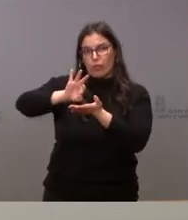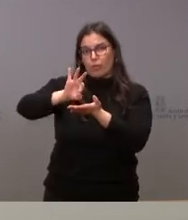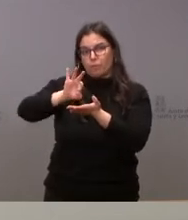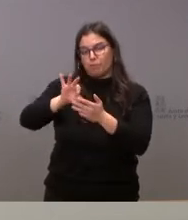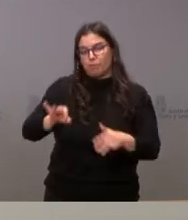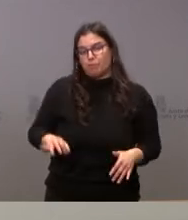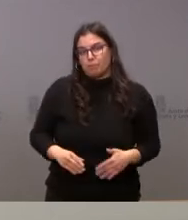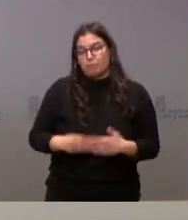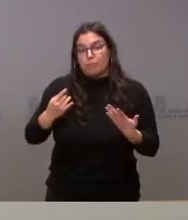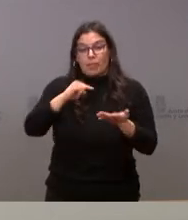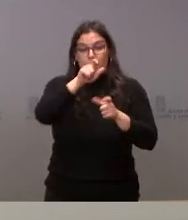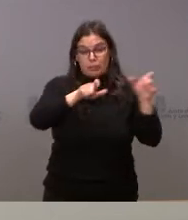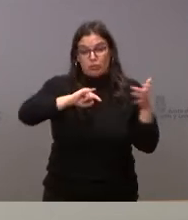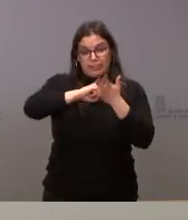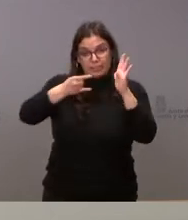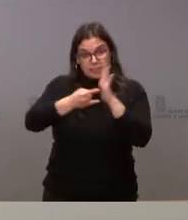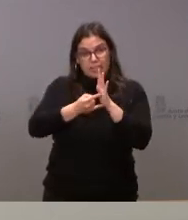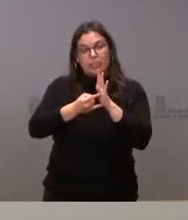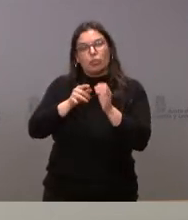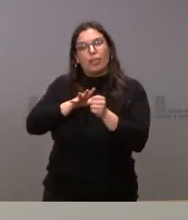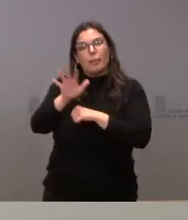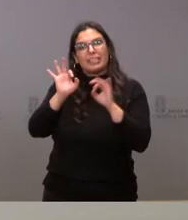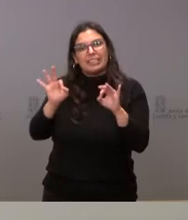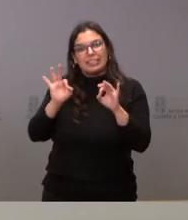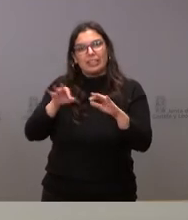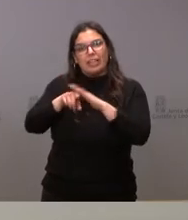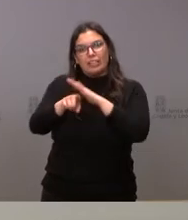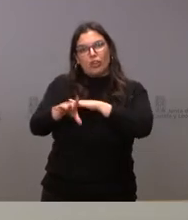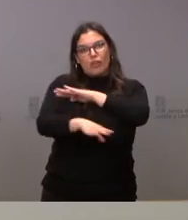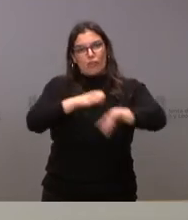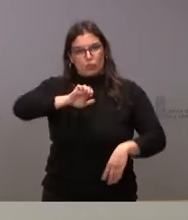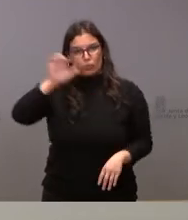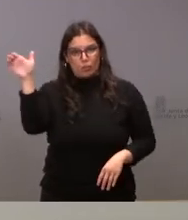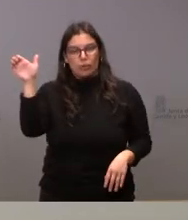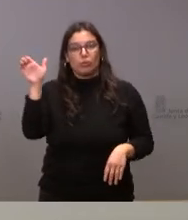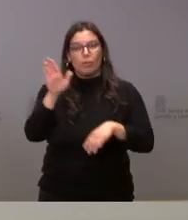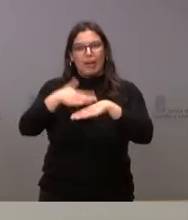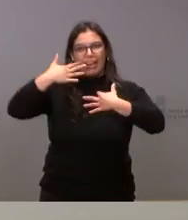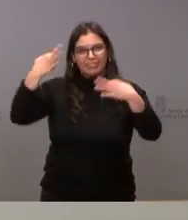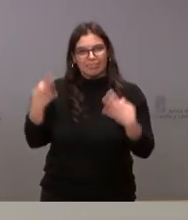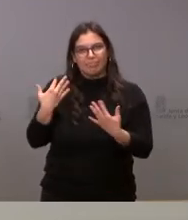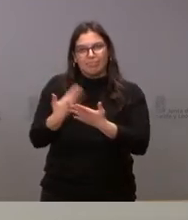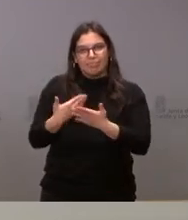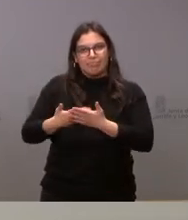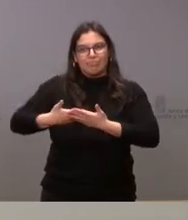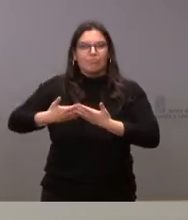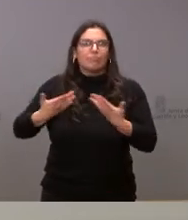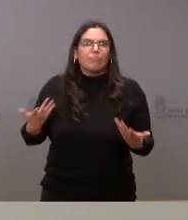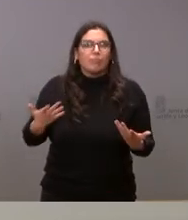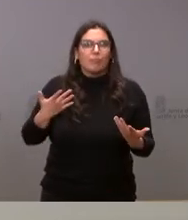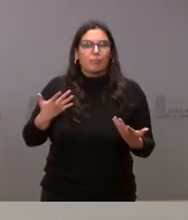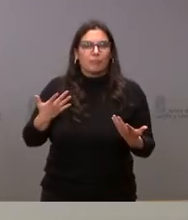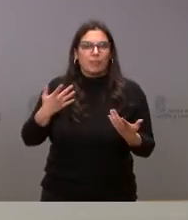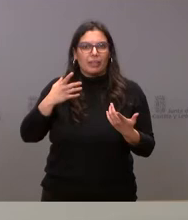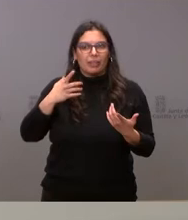técnicos en el ámbito de la gestión de fondos europeos para garantizar, en la mayor medida posible, la